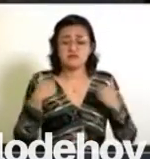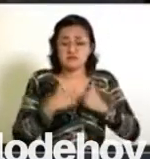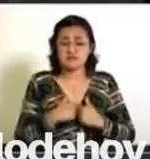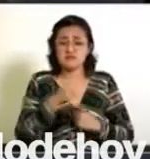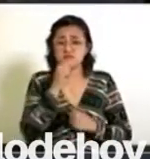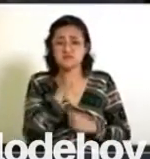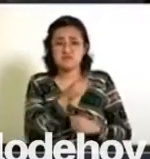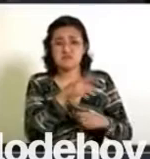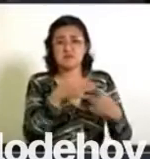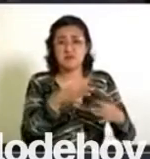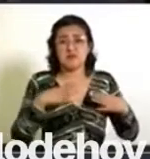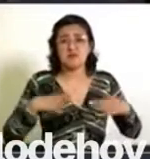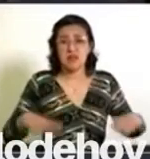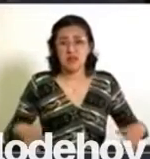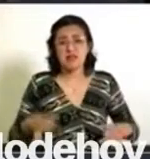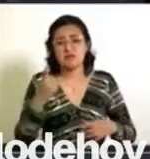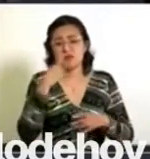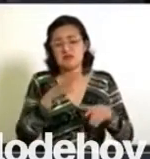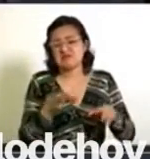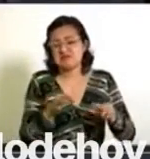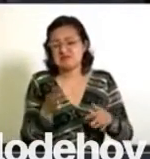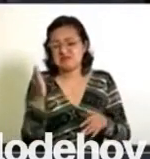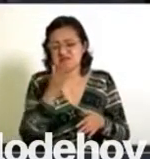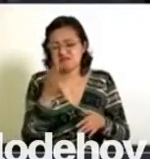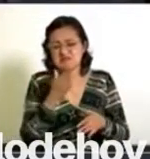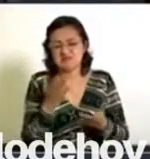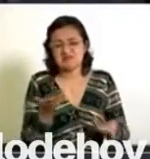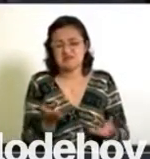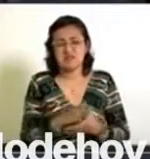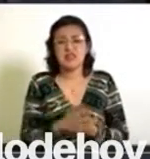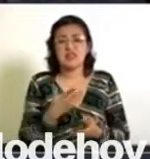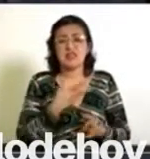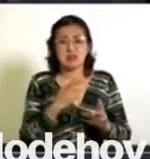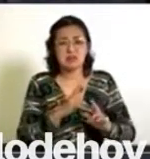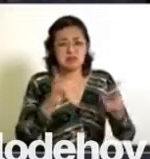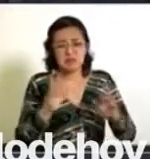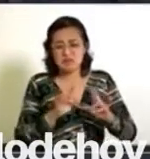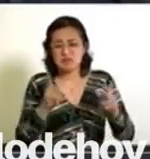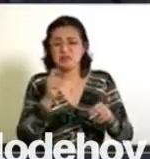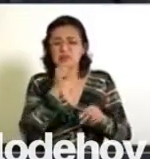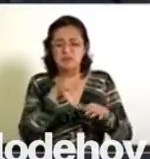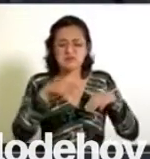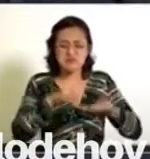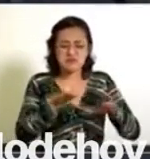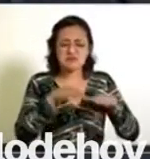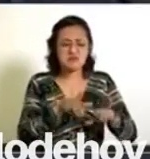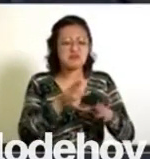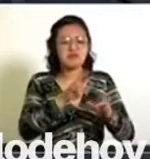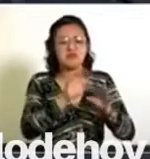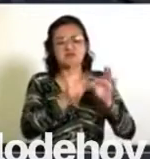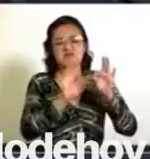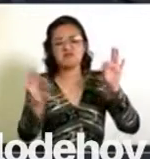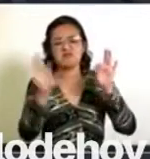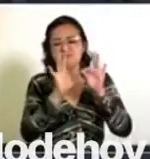de la misma tela, pero de menor calidad y presentaba rotura de tejidos en la costura.